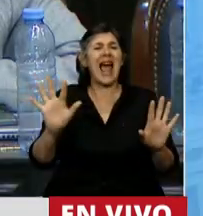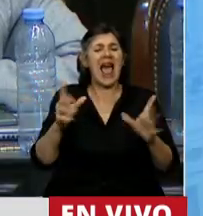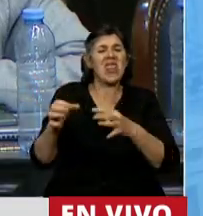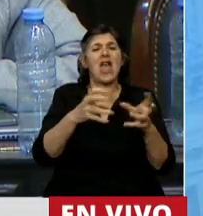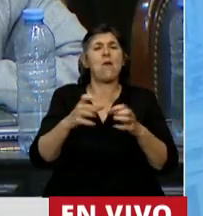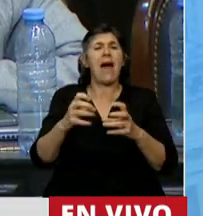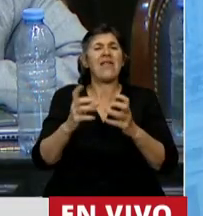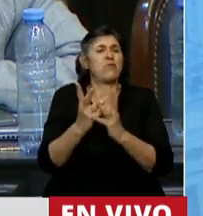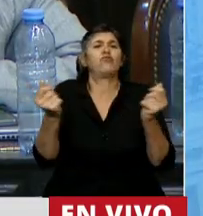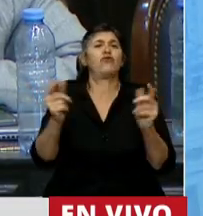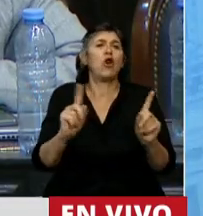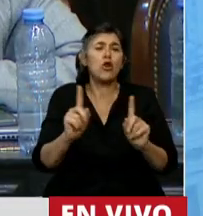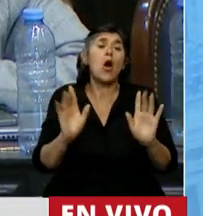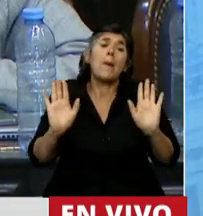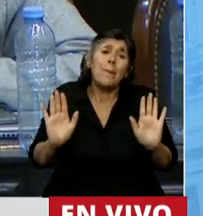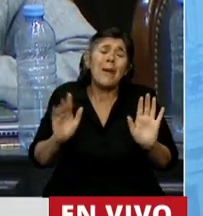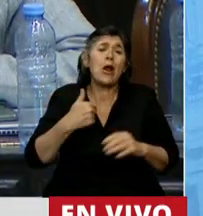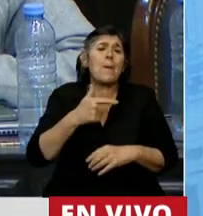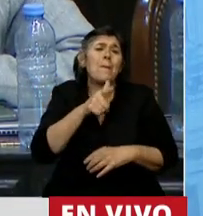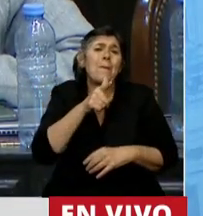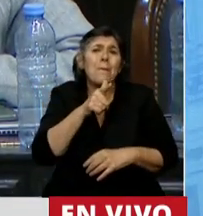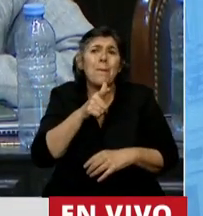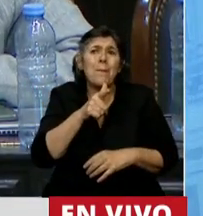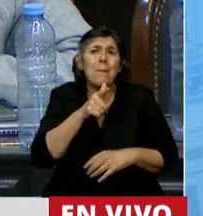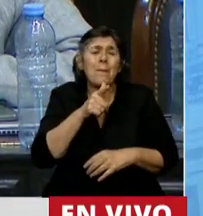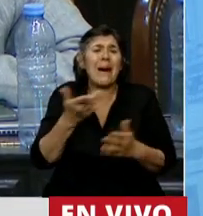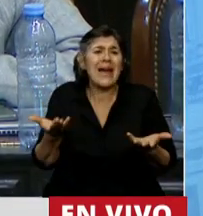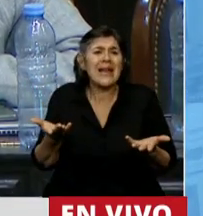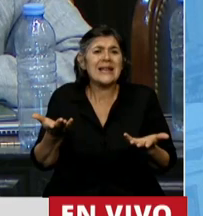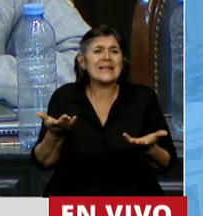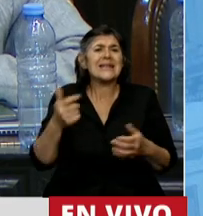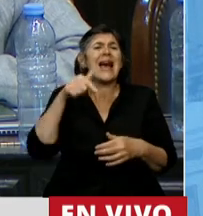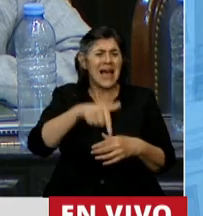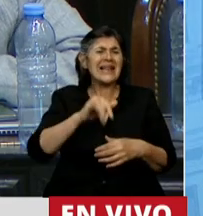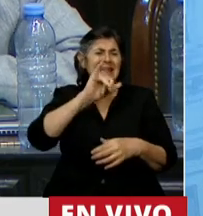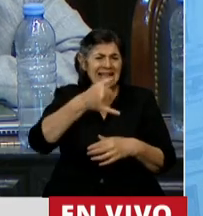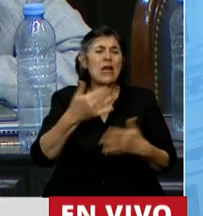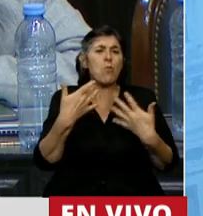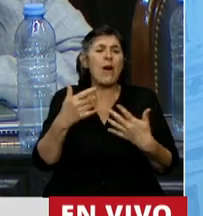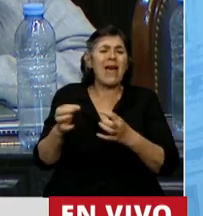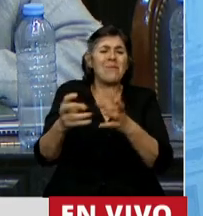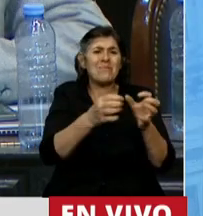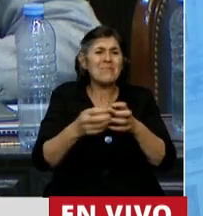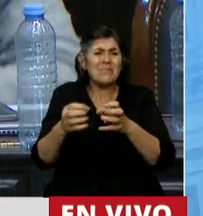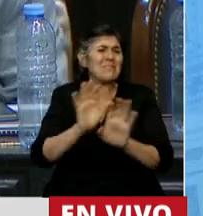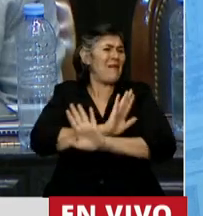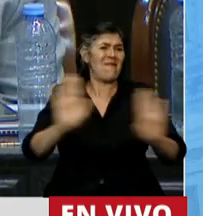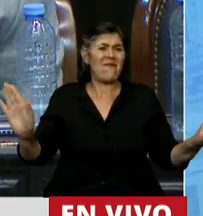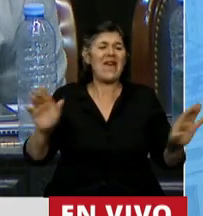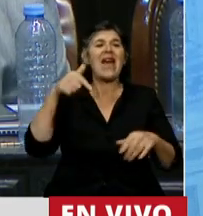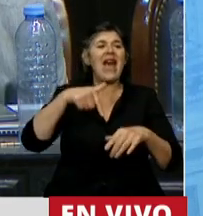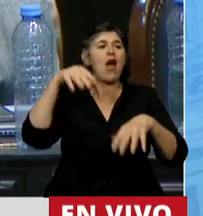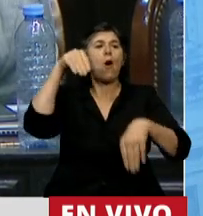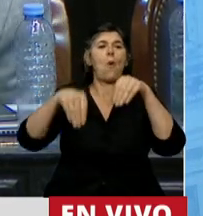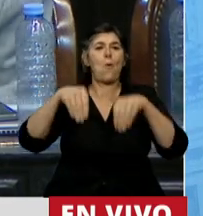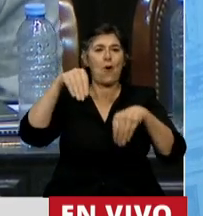circunstancias, el tema que estamos tratando hace razonable pedir un cierre del debate y que se pase a votar. Como